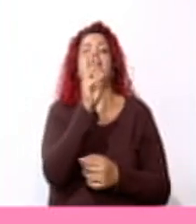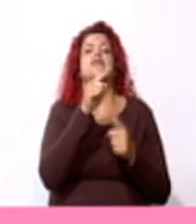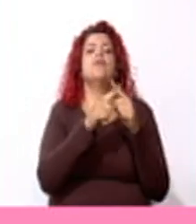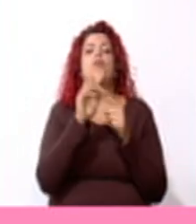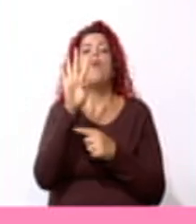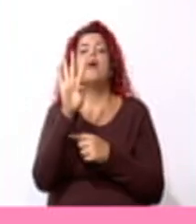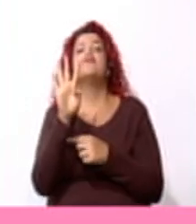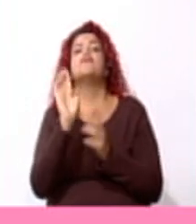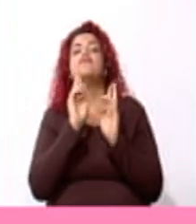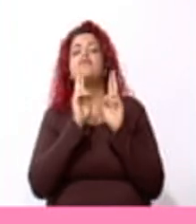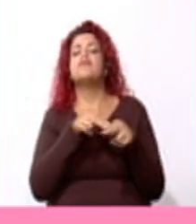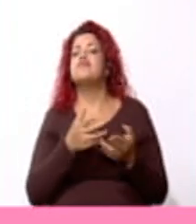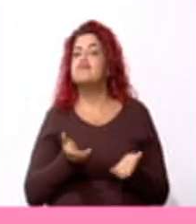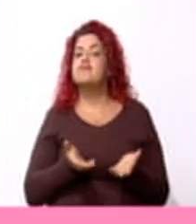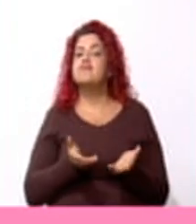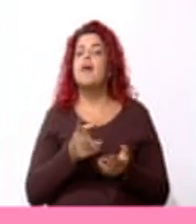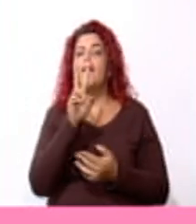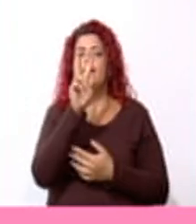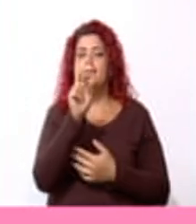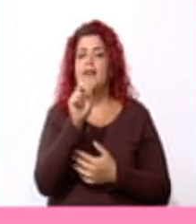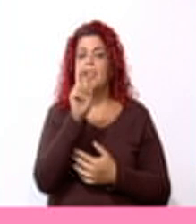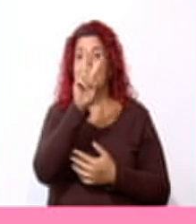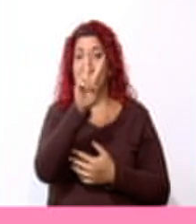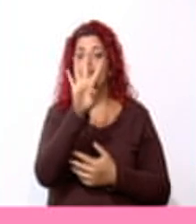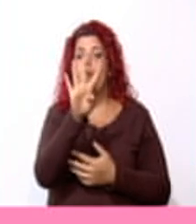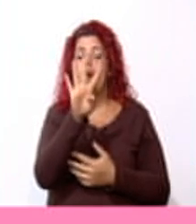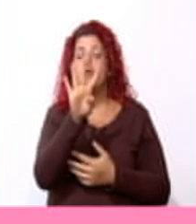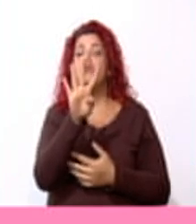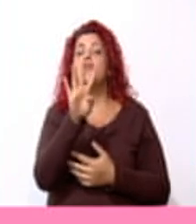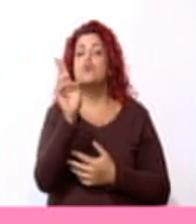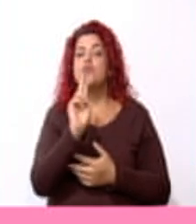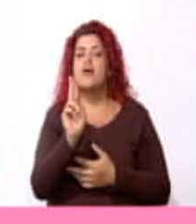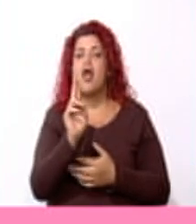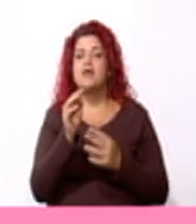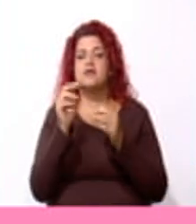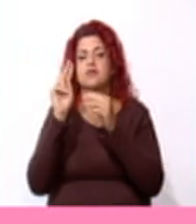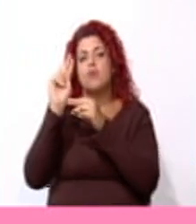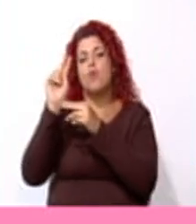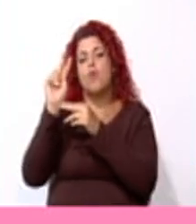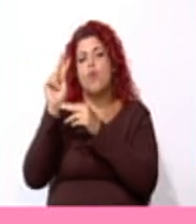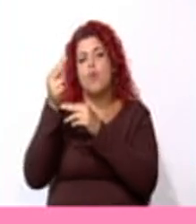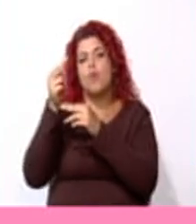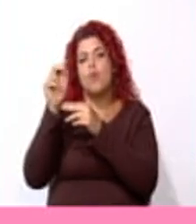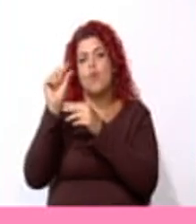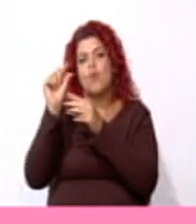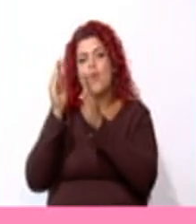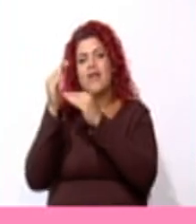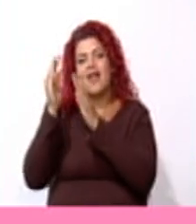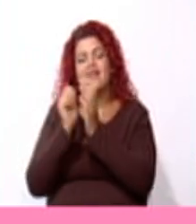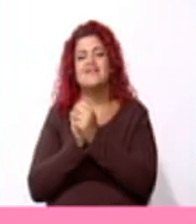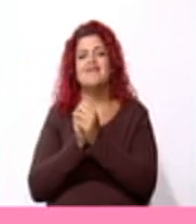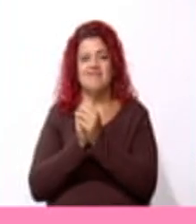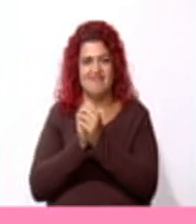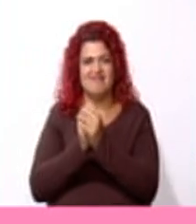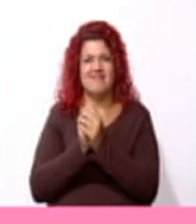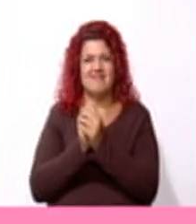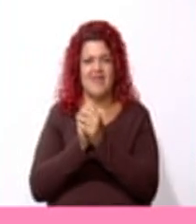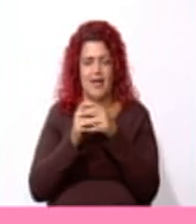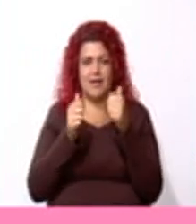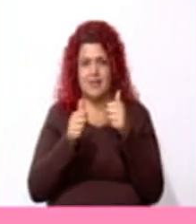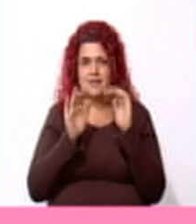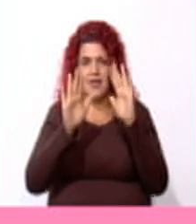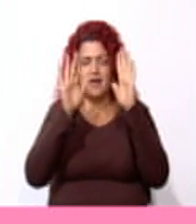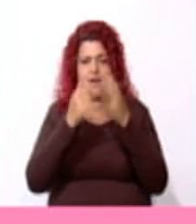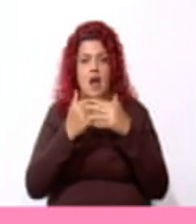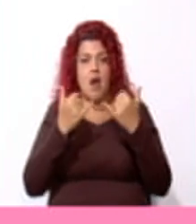24 unidades cuadradas. Excelente. Ahora sí, observemos